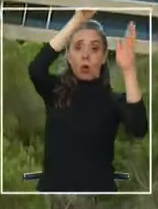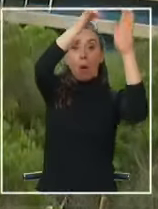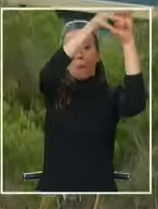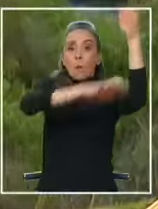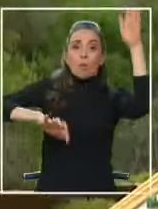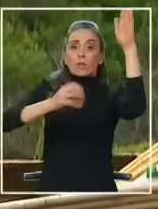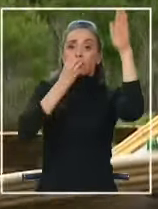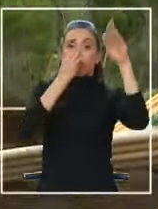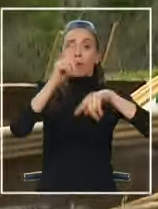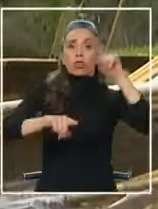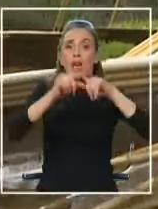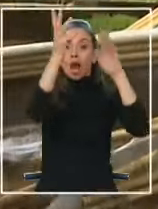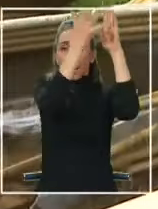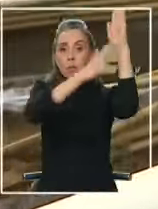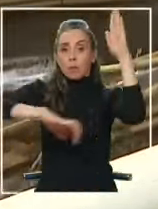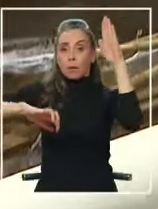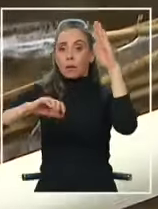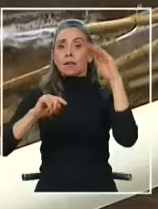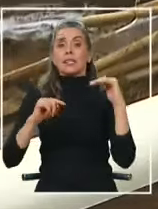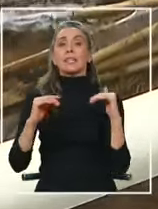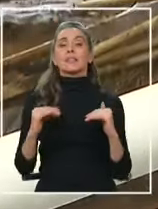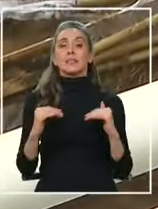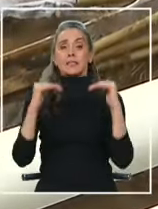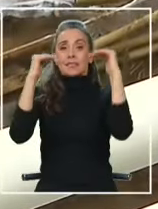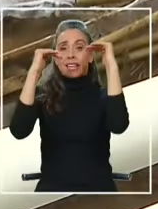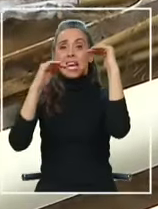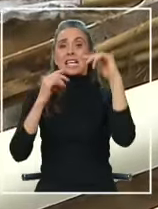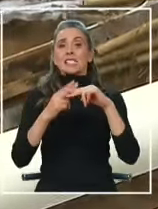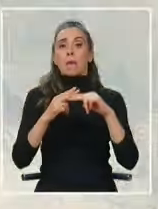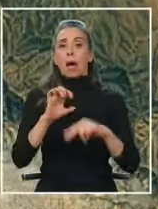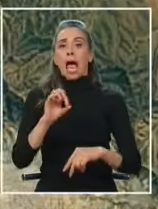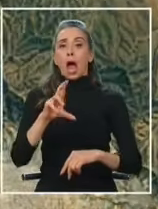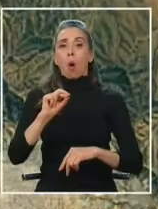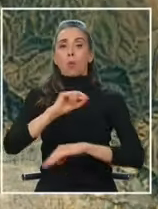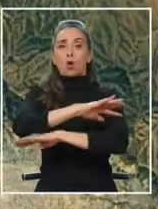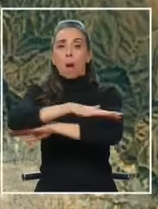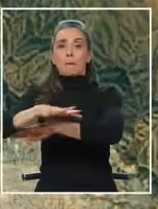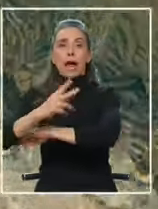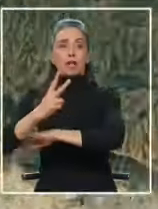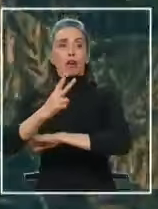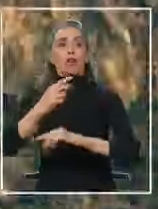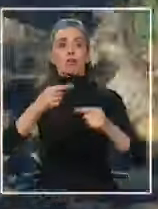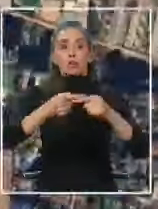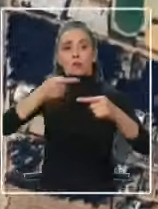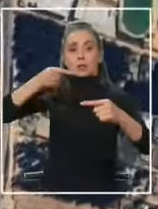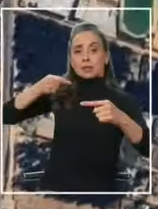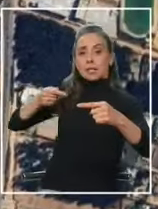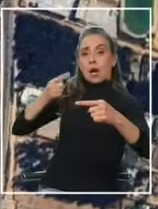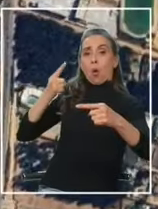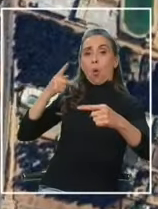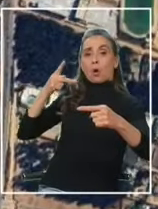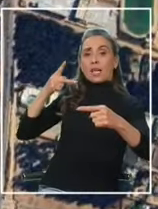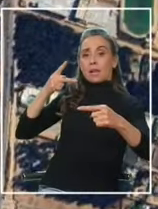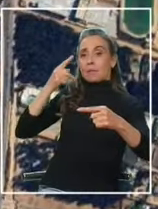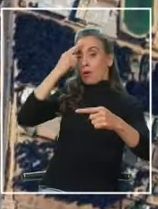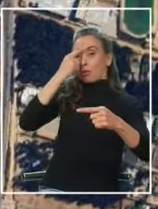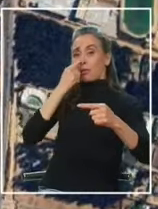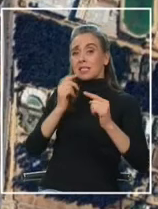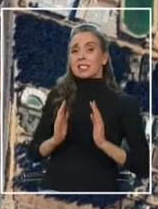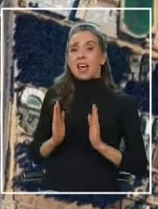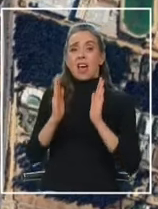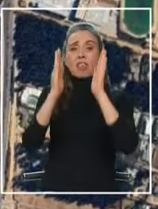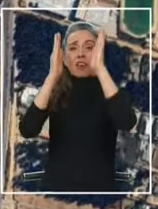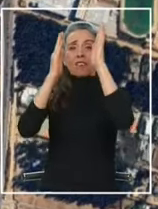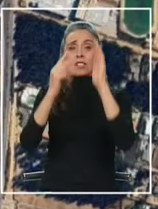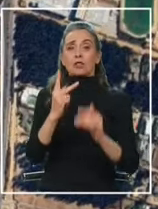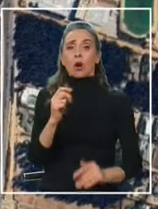que afecta al proyecto Euromarina II, ubicado a un kilómetro del tristemente famoso edificio Kandinsky.